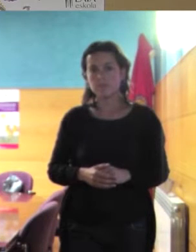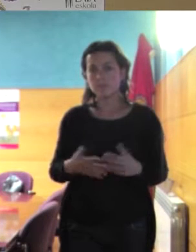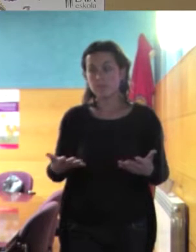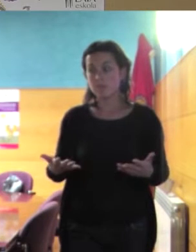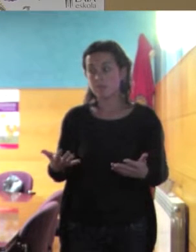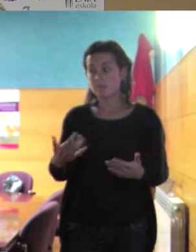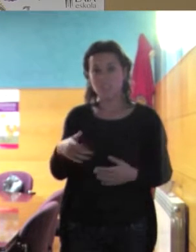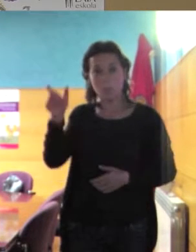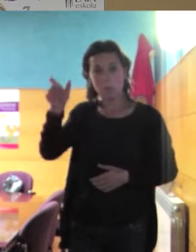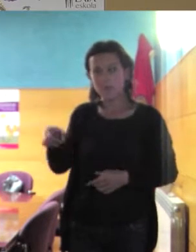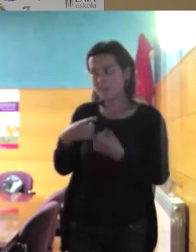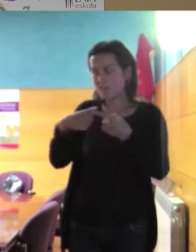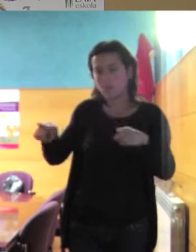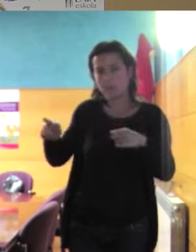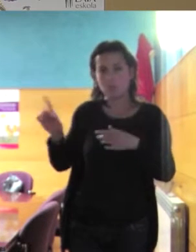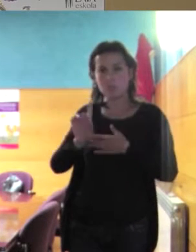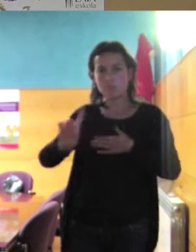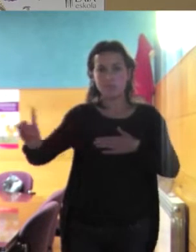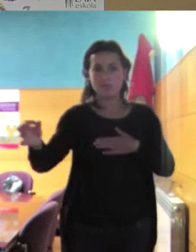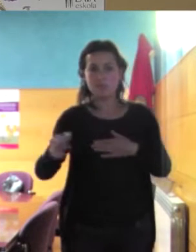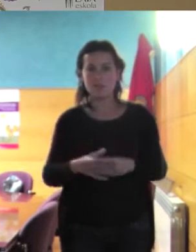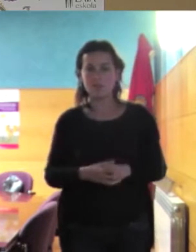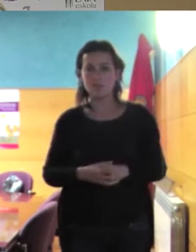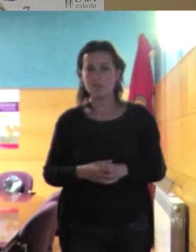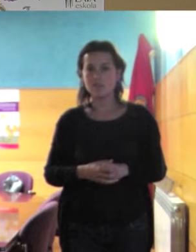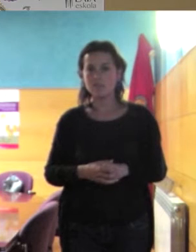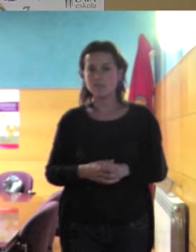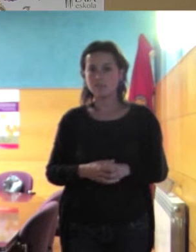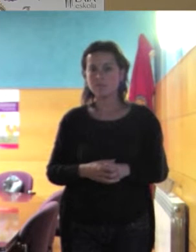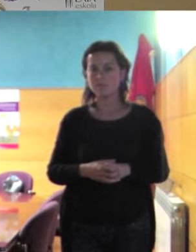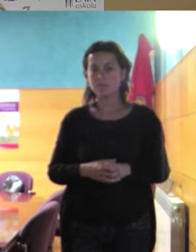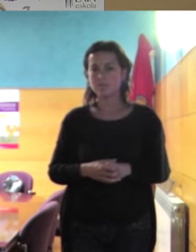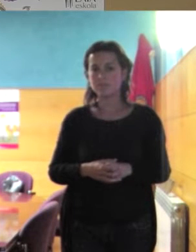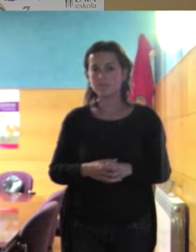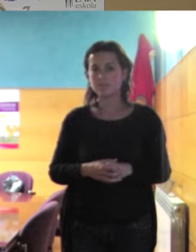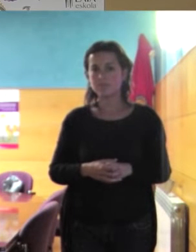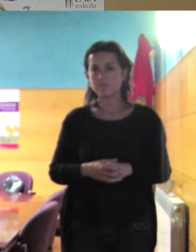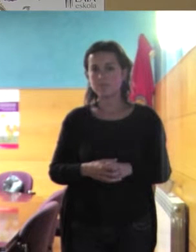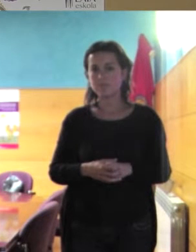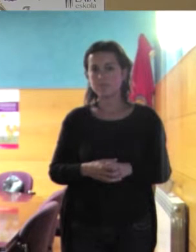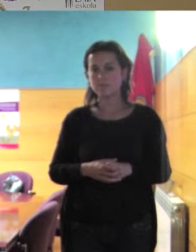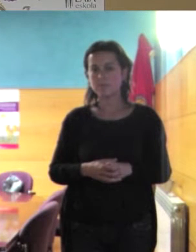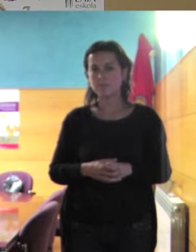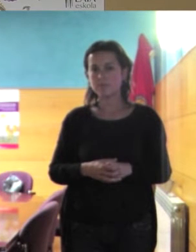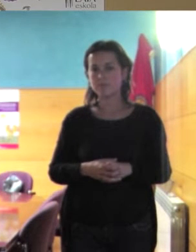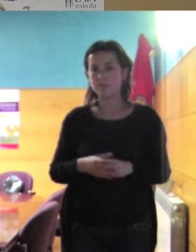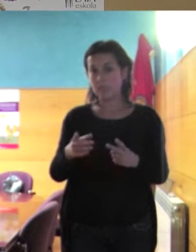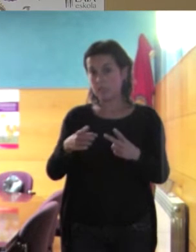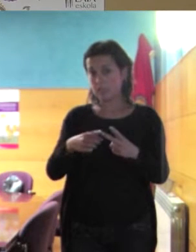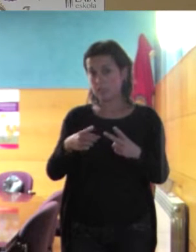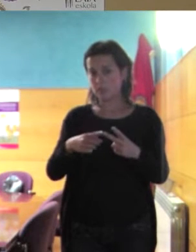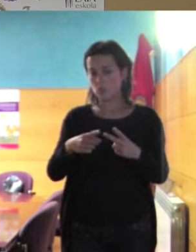ese que se retire. El relativismo cultural tampoco proporciona, no promueve la